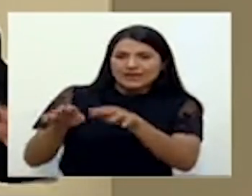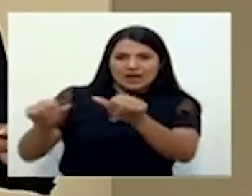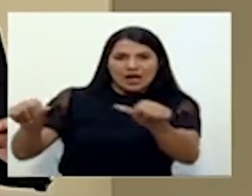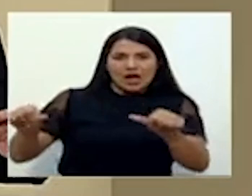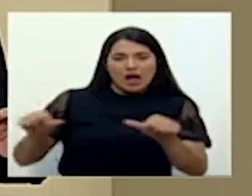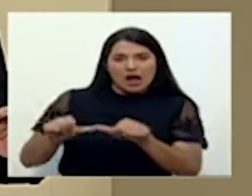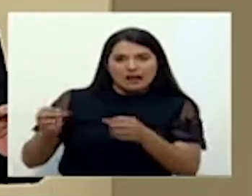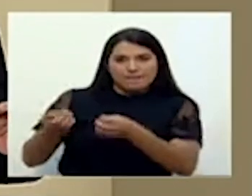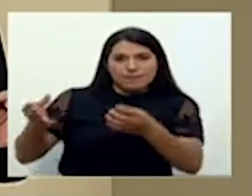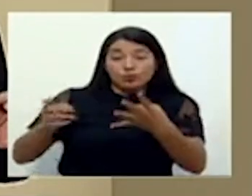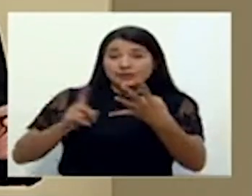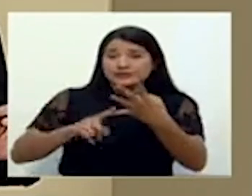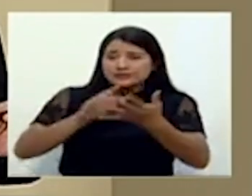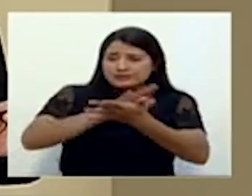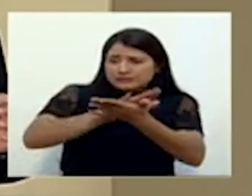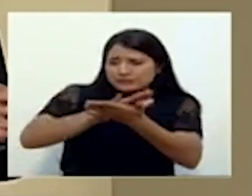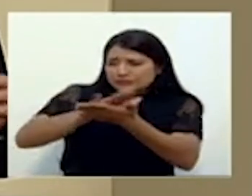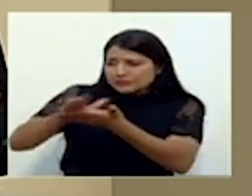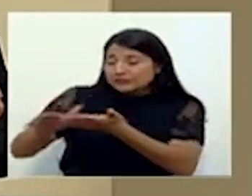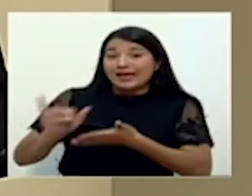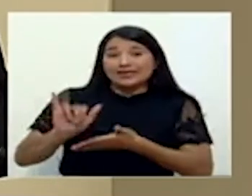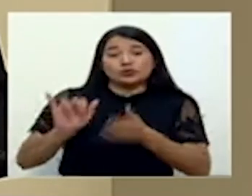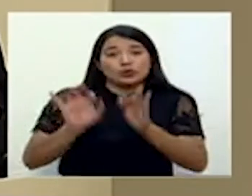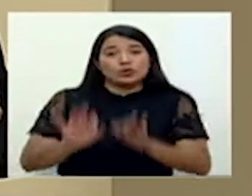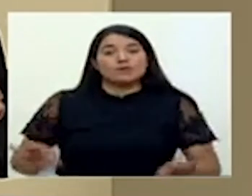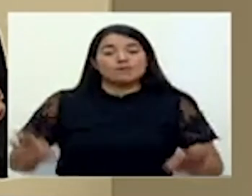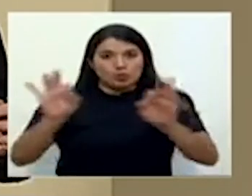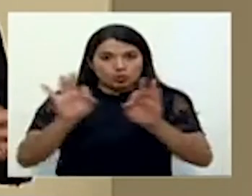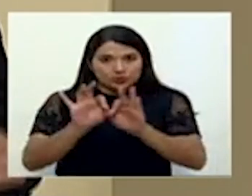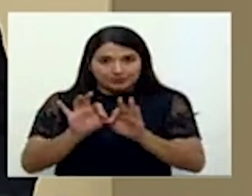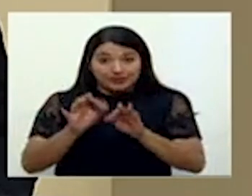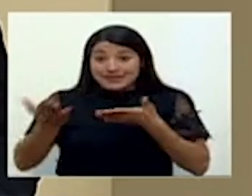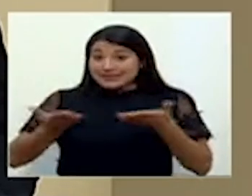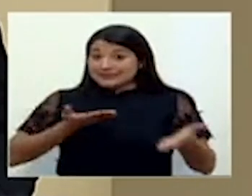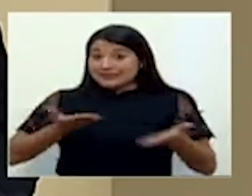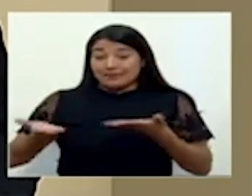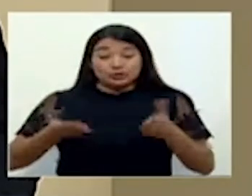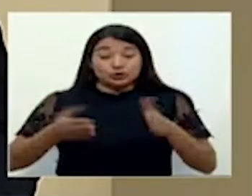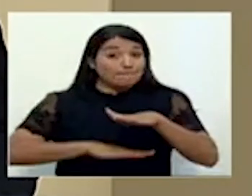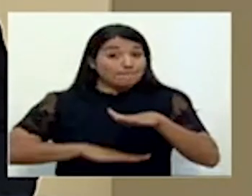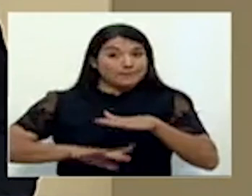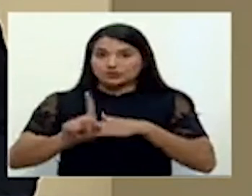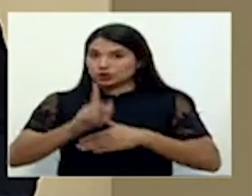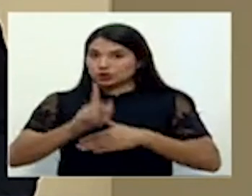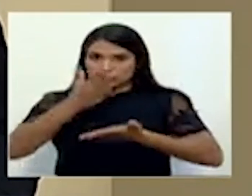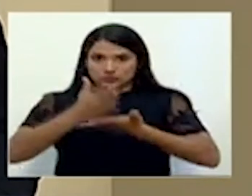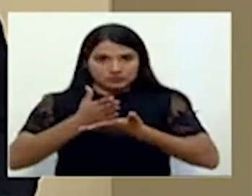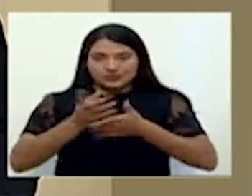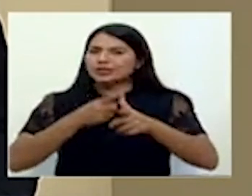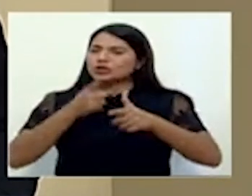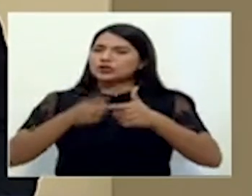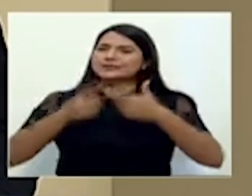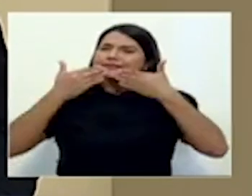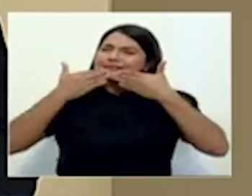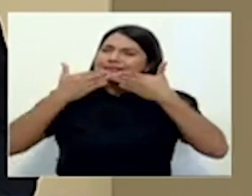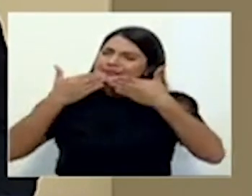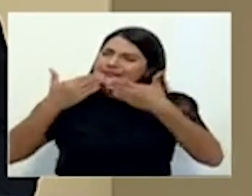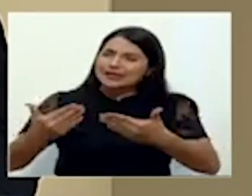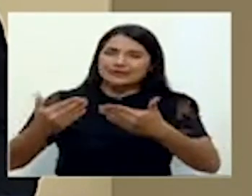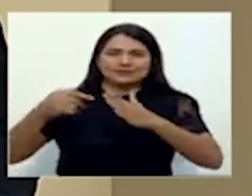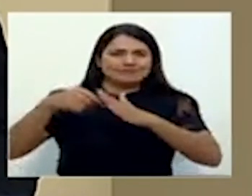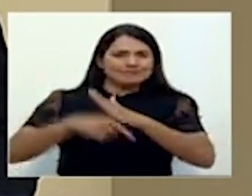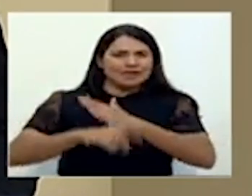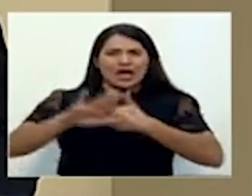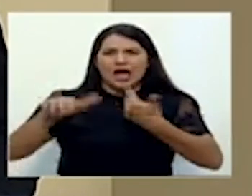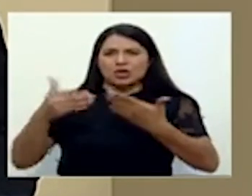saneamiento, que eso es fundamental, los servicios básicos no se han paralizado y aquí un agradecimiento profundo a todo el